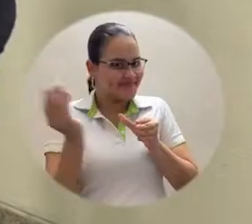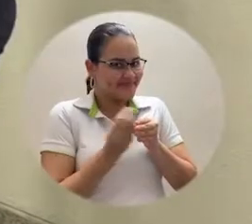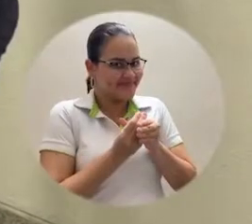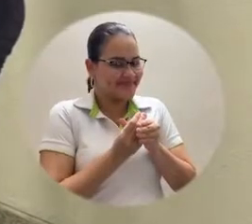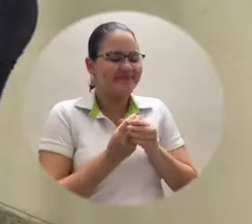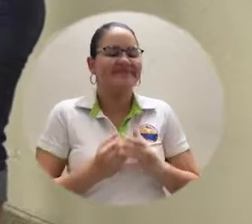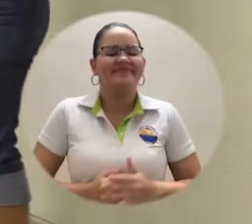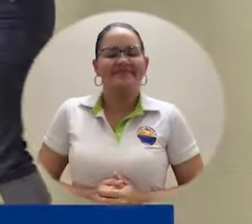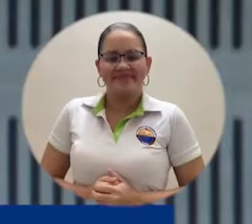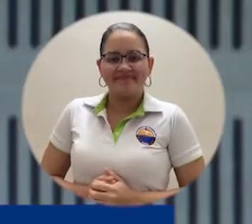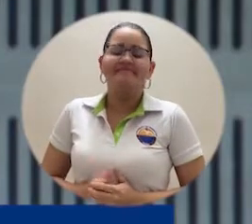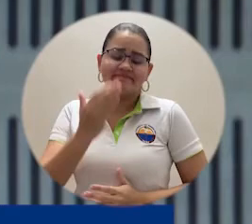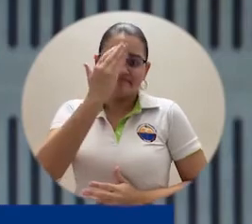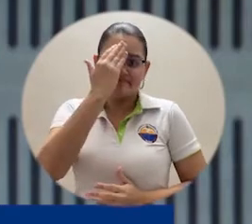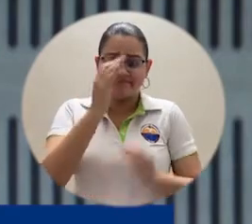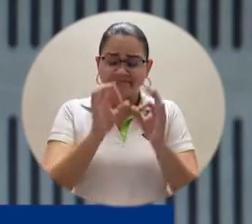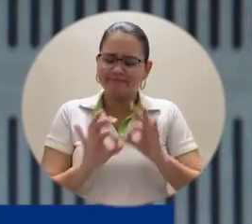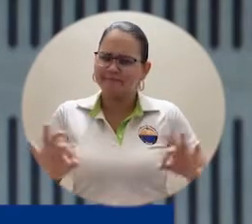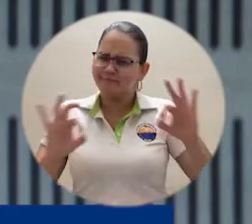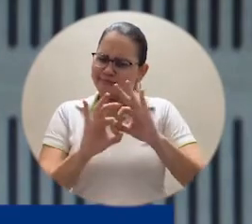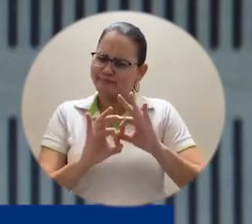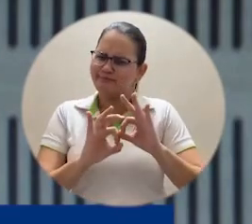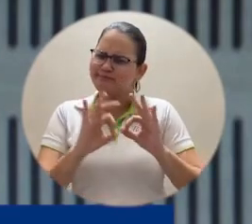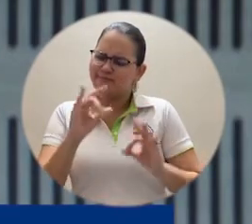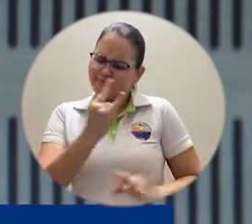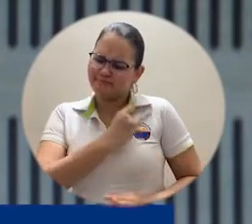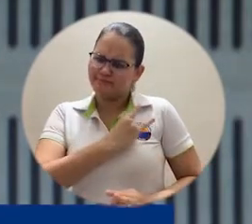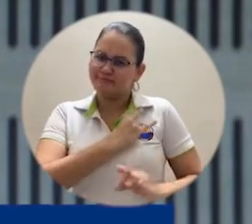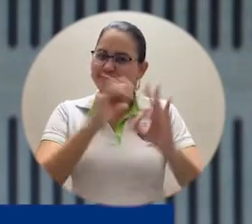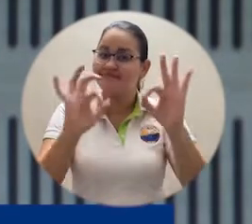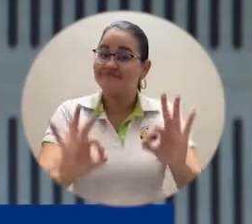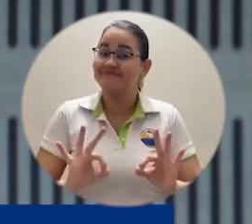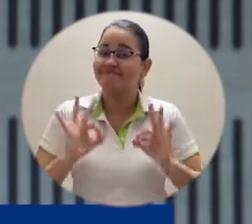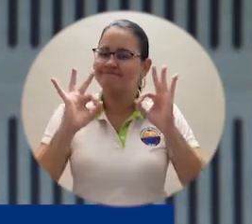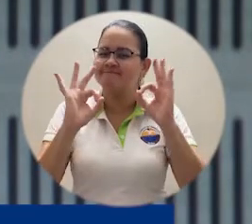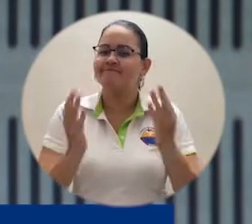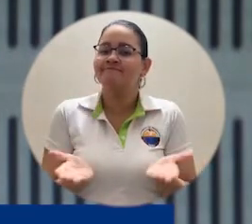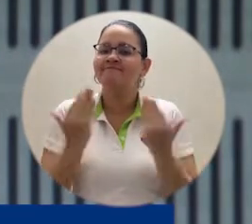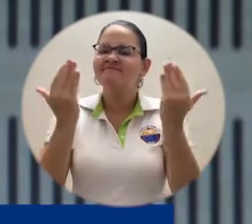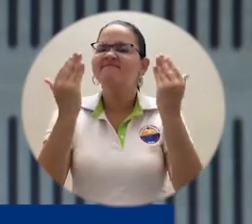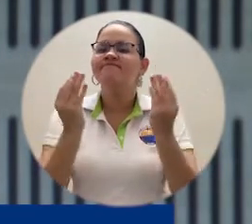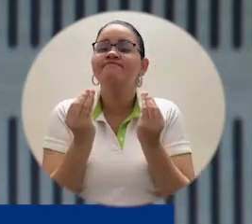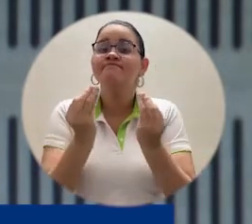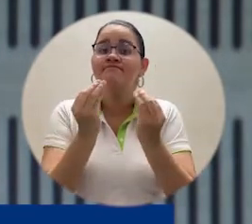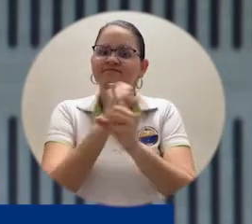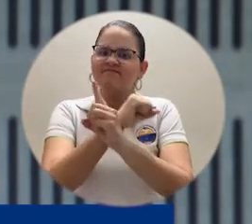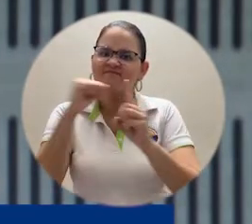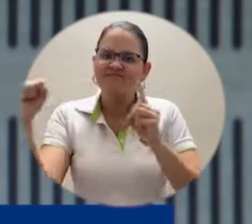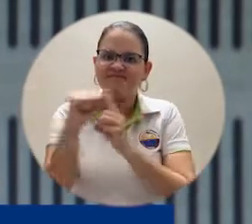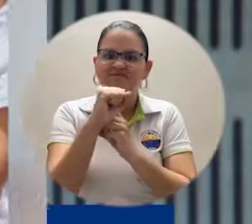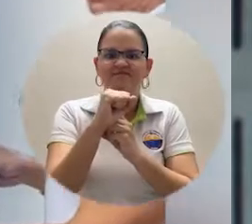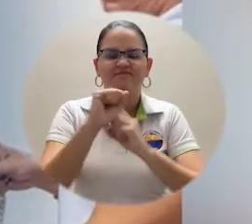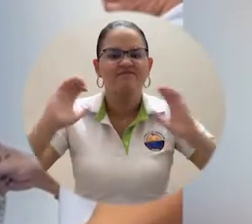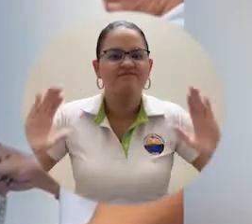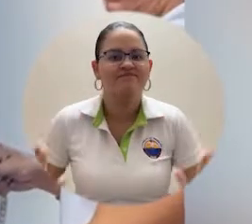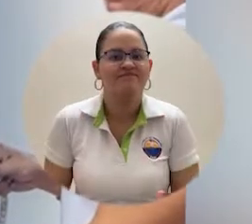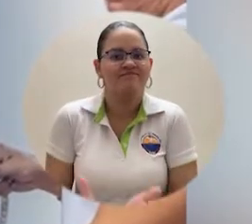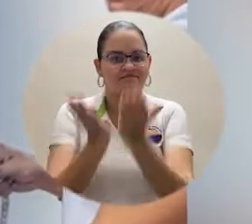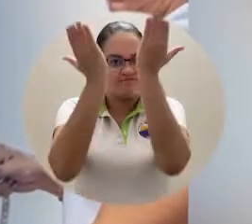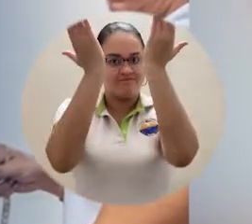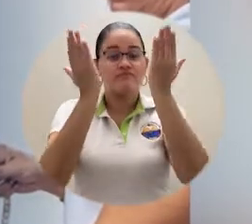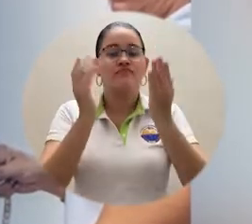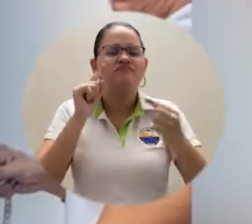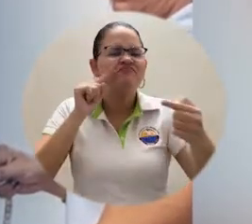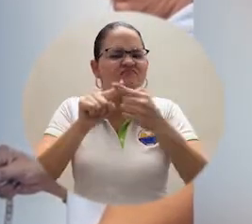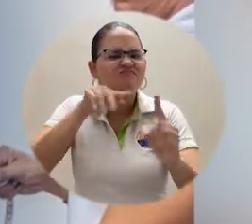Inclusión Porque la educación superior de calidad es el único ascensor social para generar movilidad y